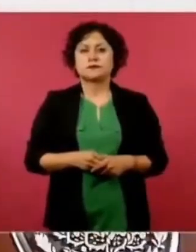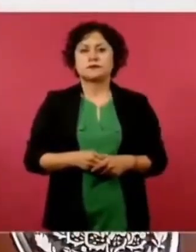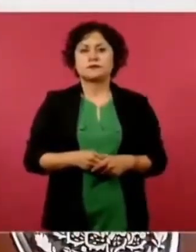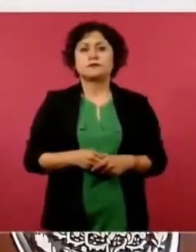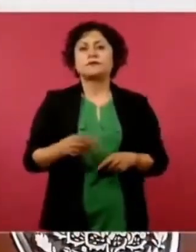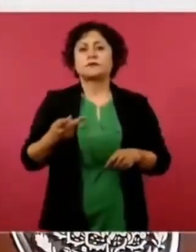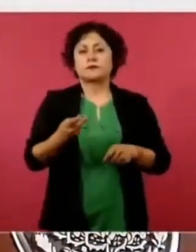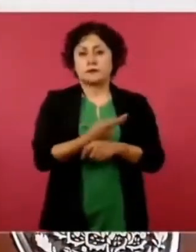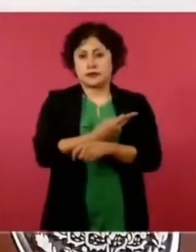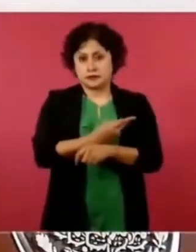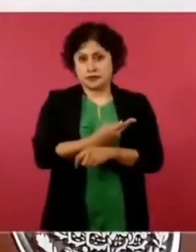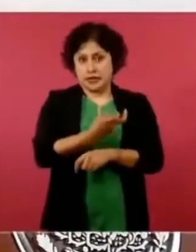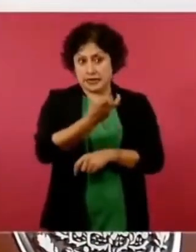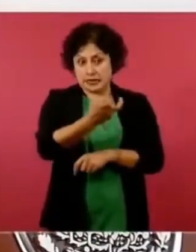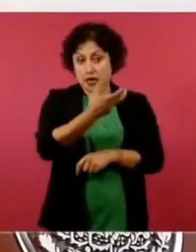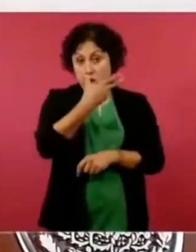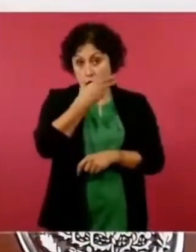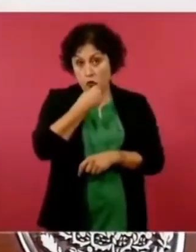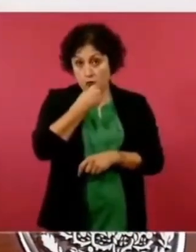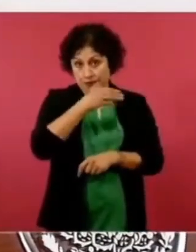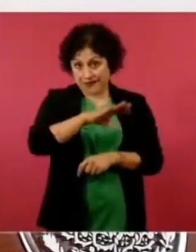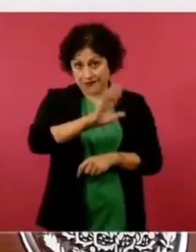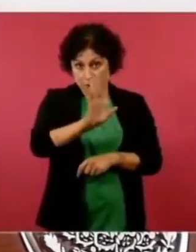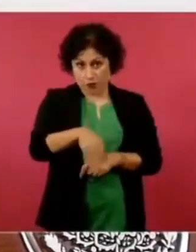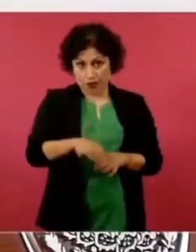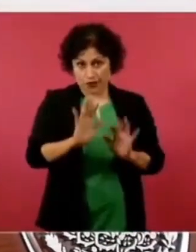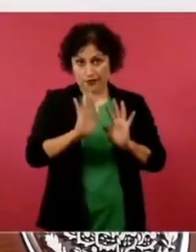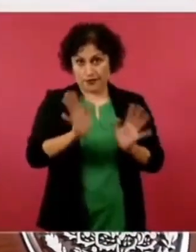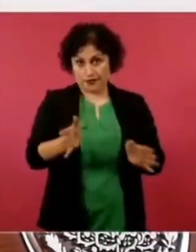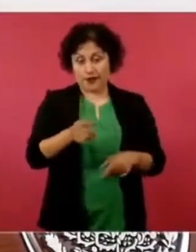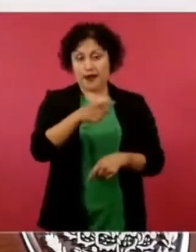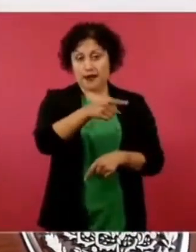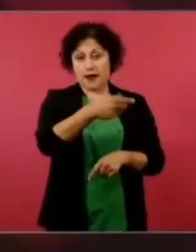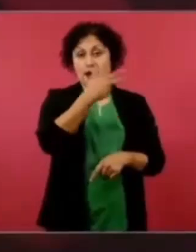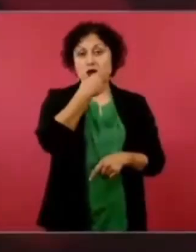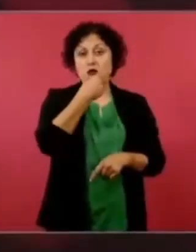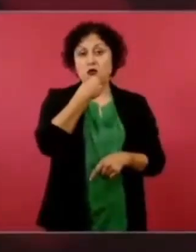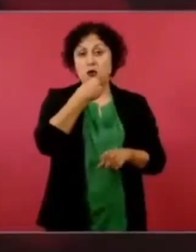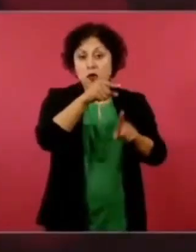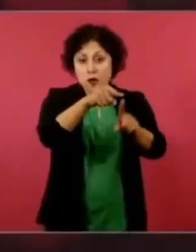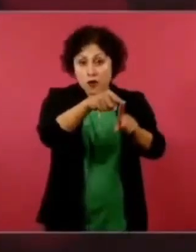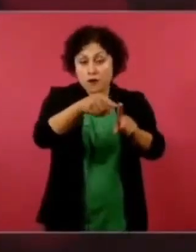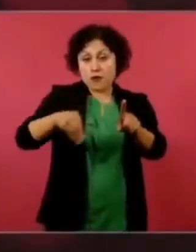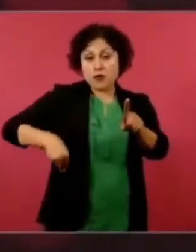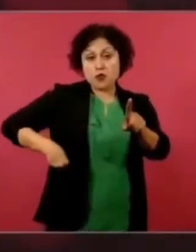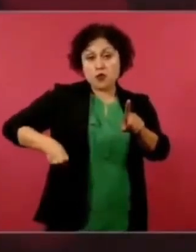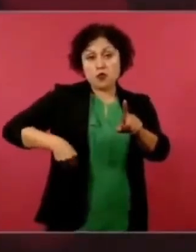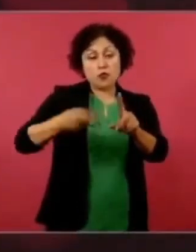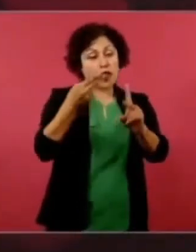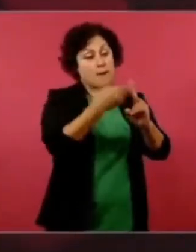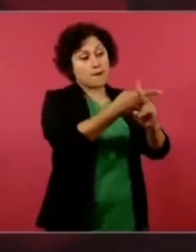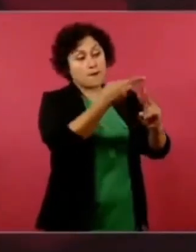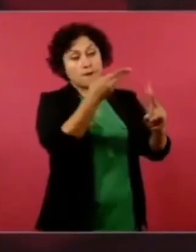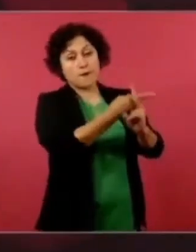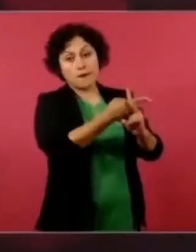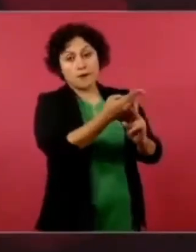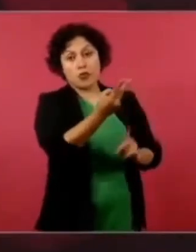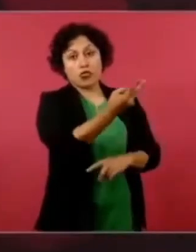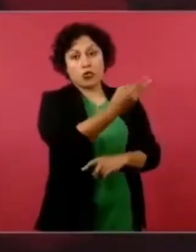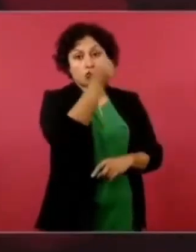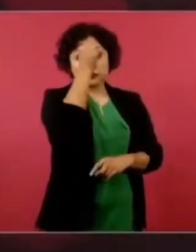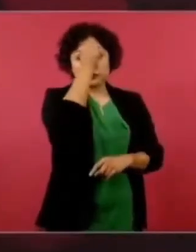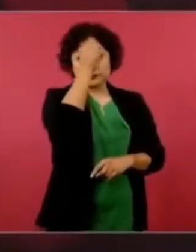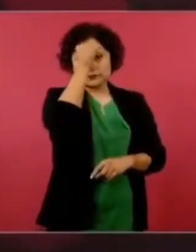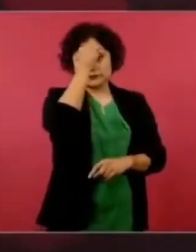señor, Enfinado, que asesinó a los sacerdotes, bueno, al grado que